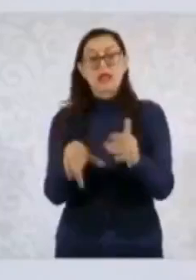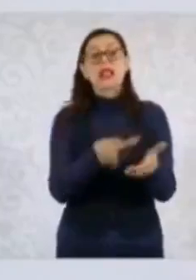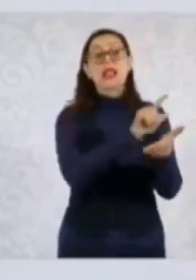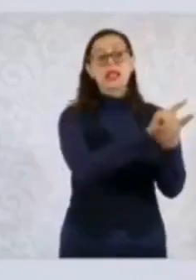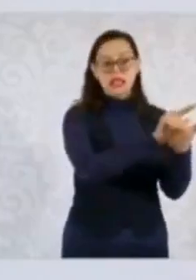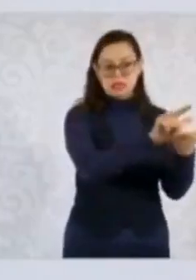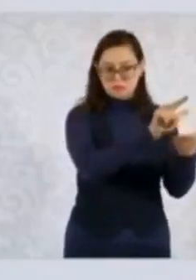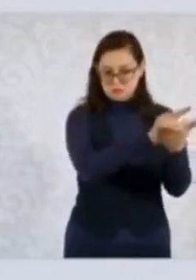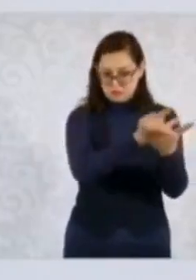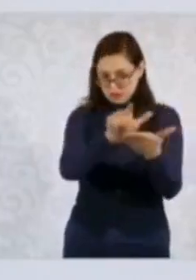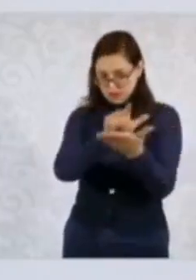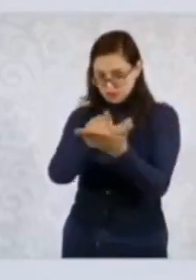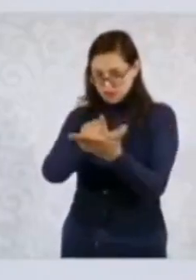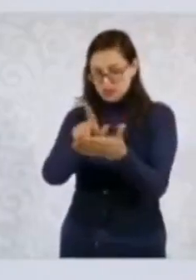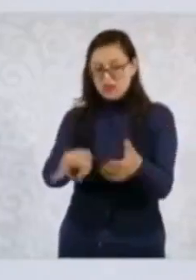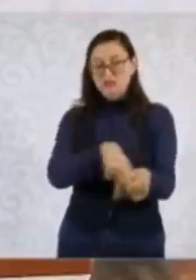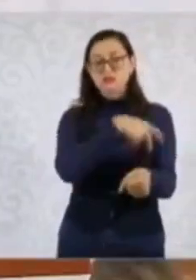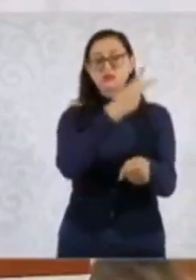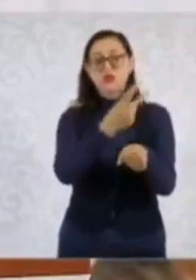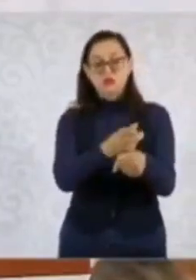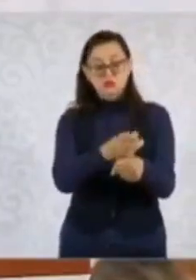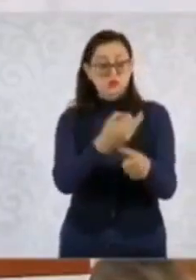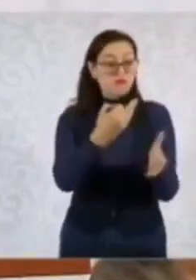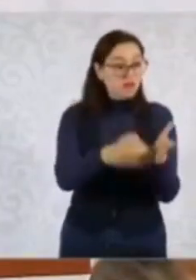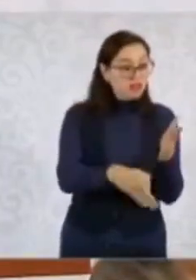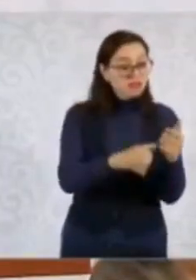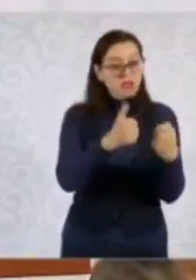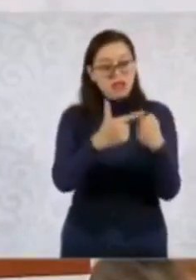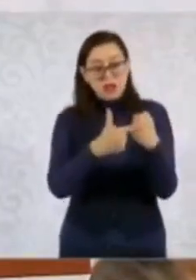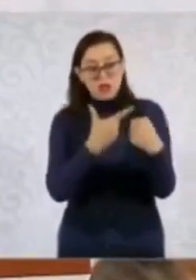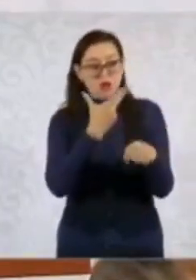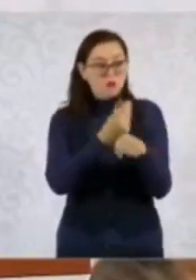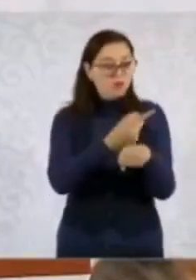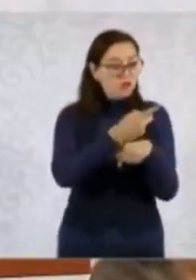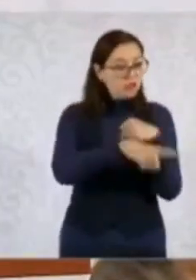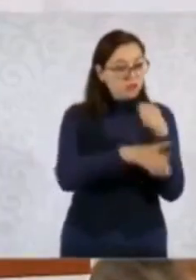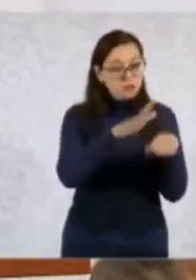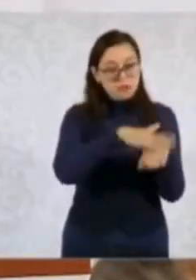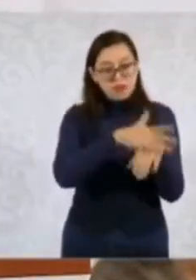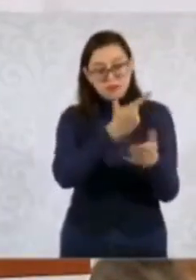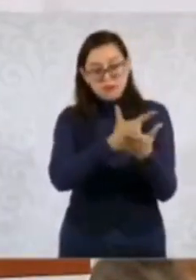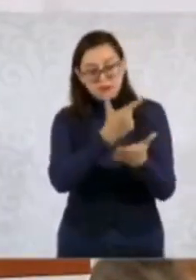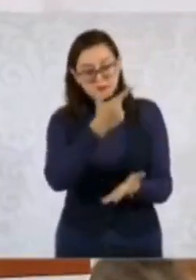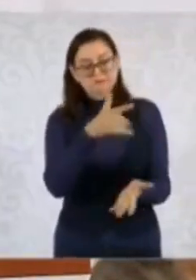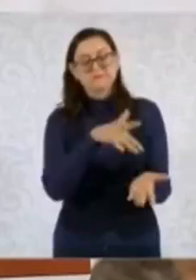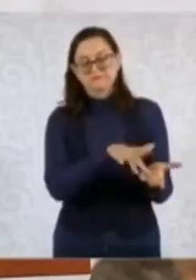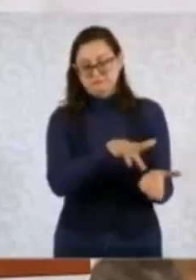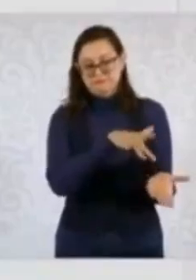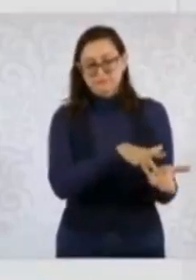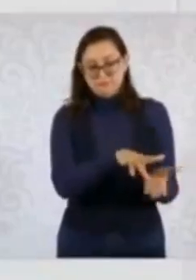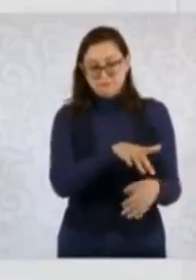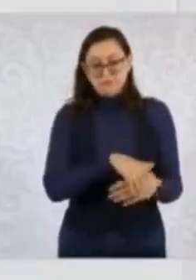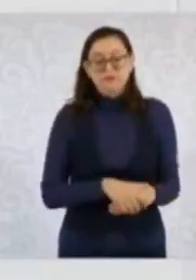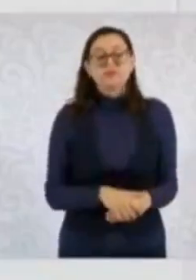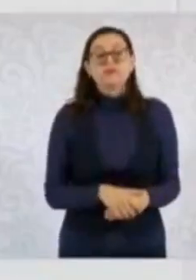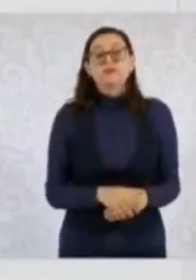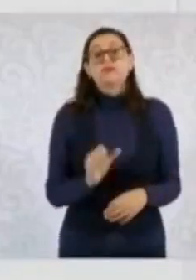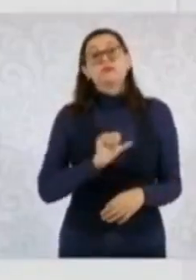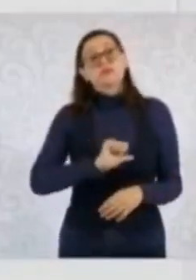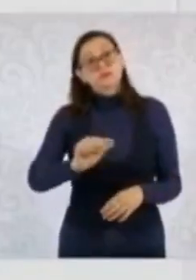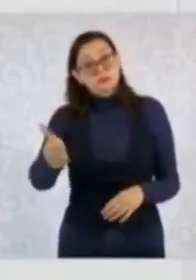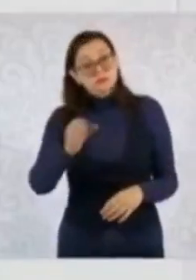censo ver cuáles son las afectaciones para poder apoyar a la población. Ahora, además de Acapulco hay otros municipios afectados,